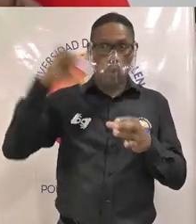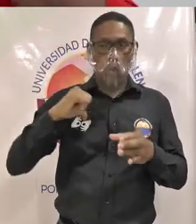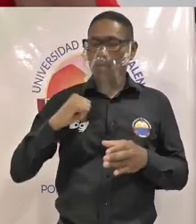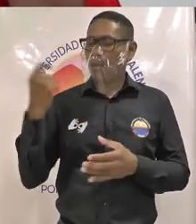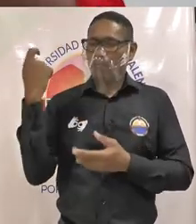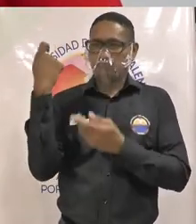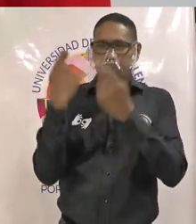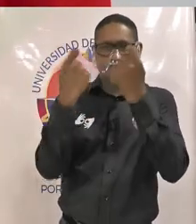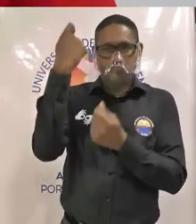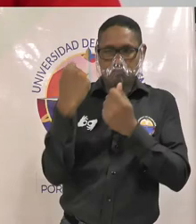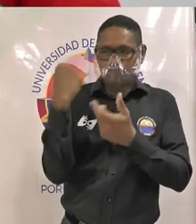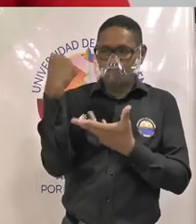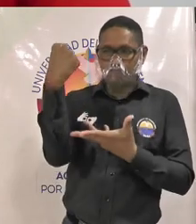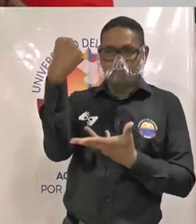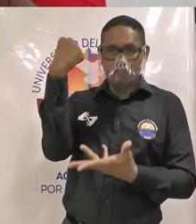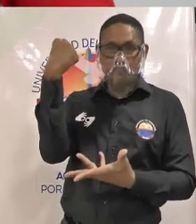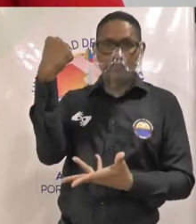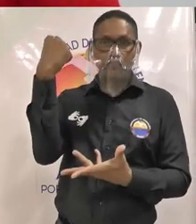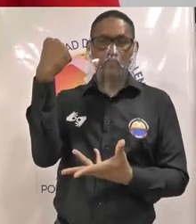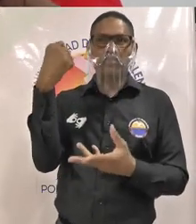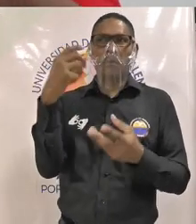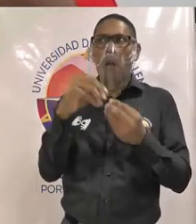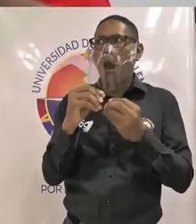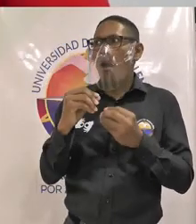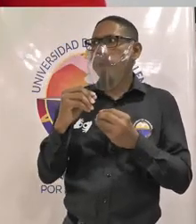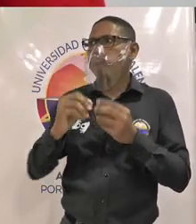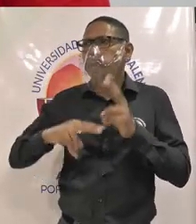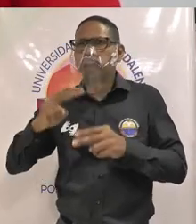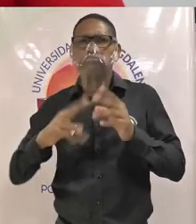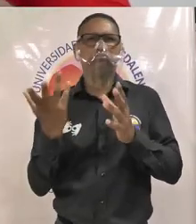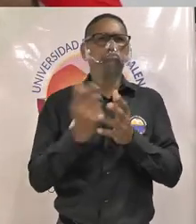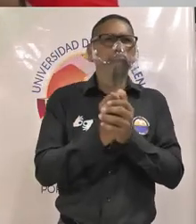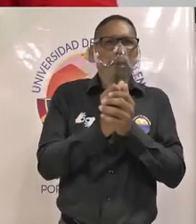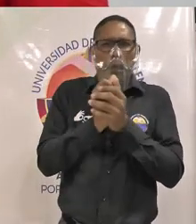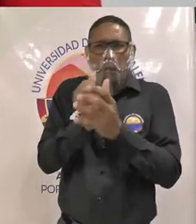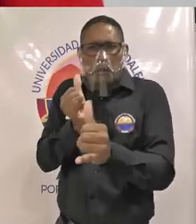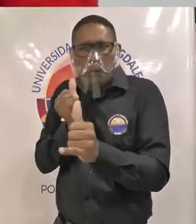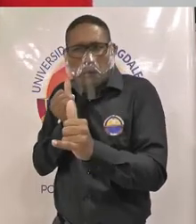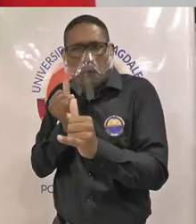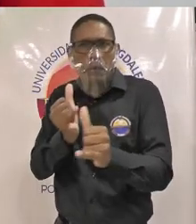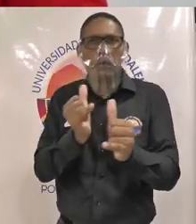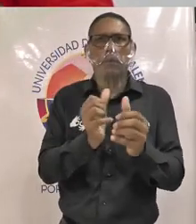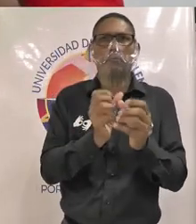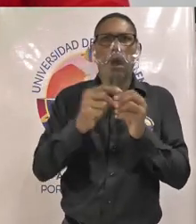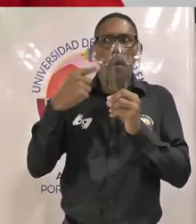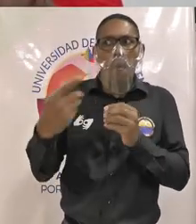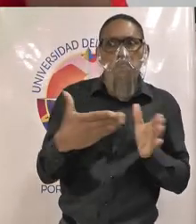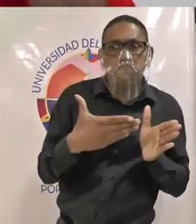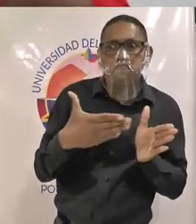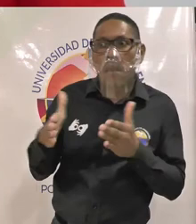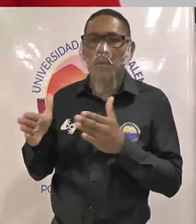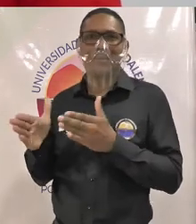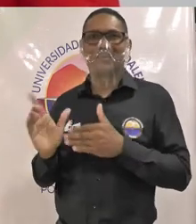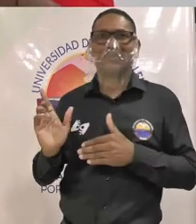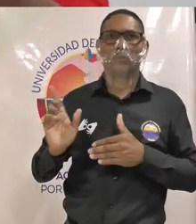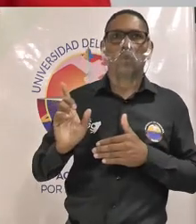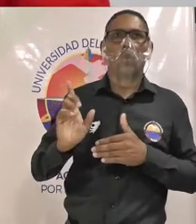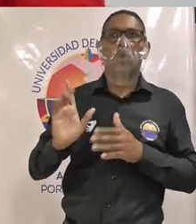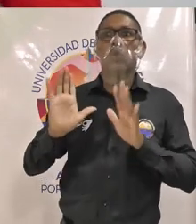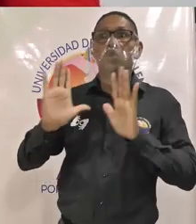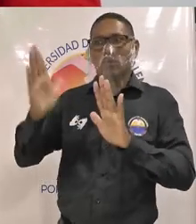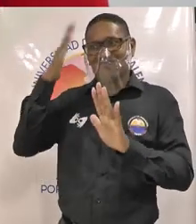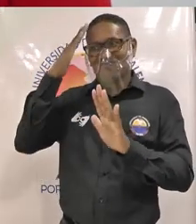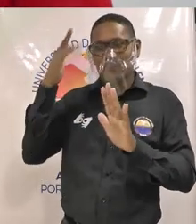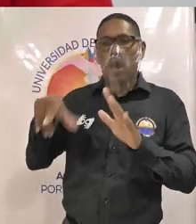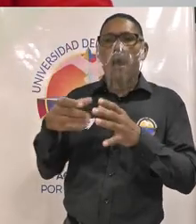donde no manejamos obras de ingeniería donde no manejamos temas de planificación de la universidad ya que eso es competencia del consejo